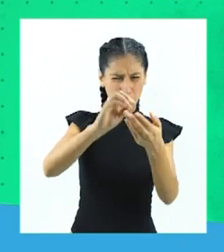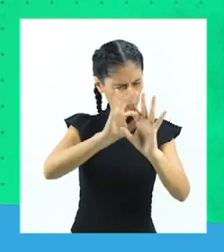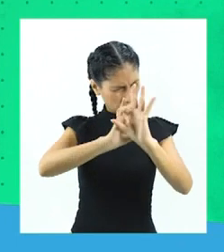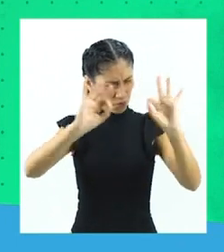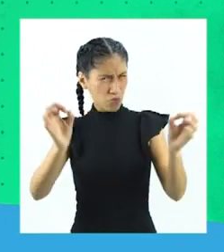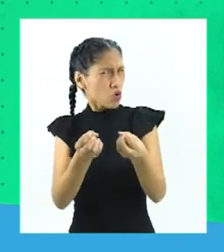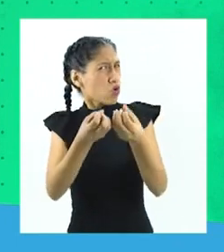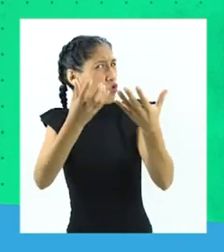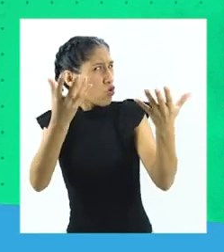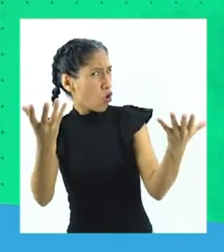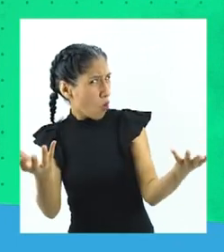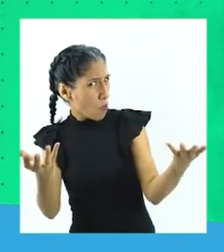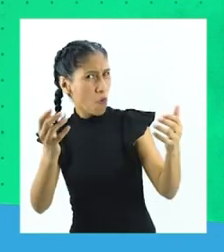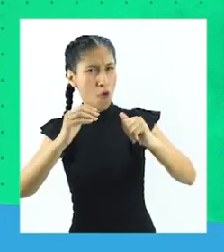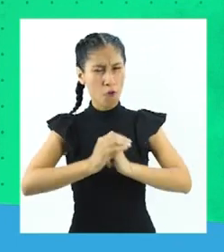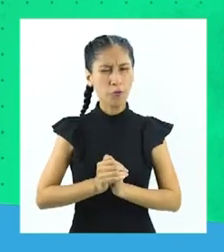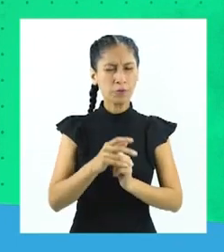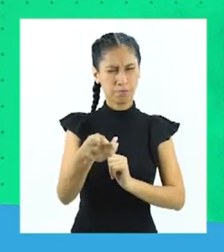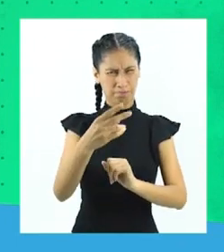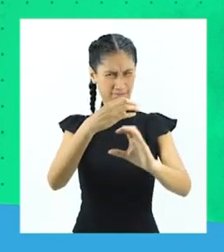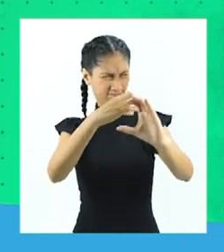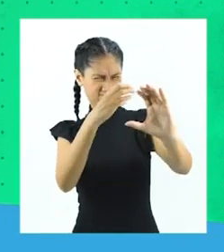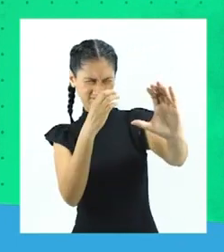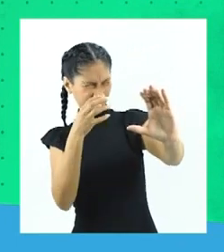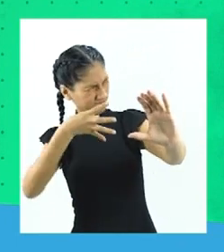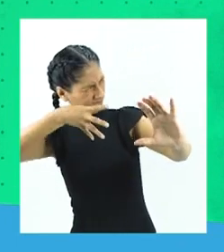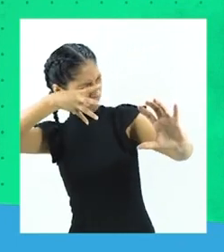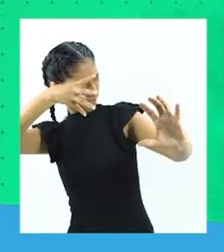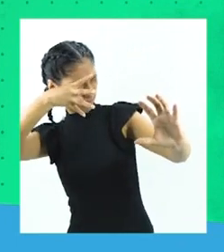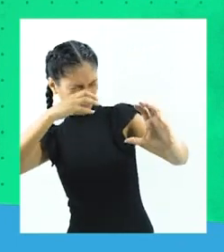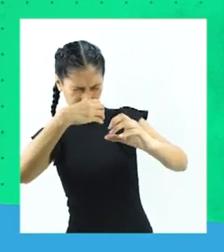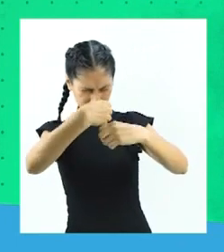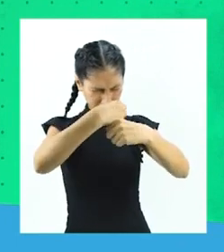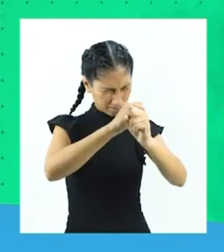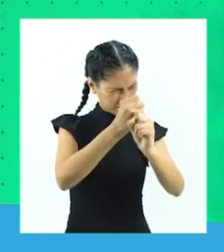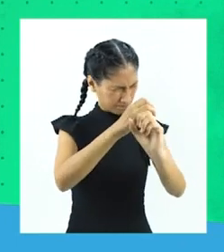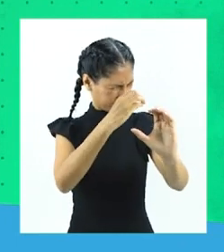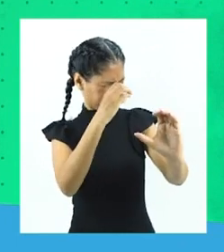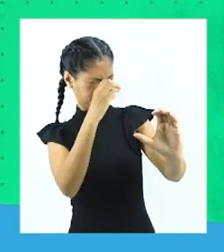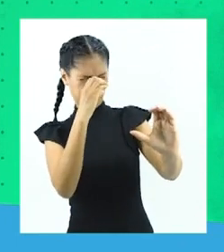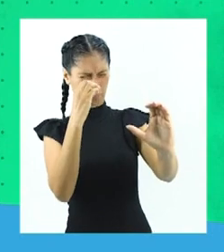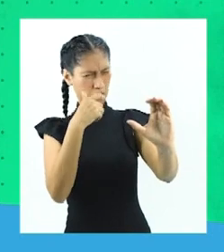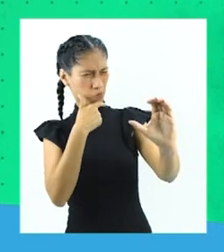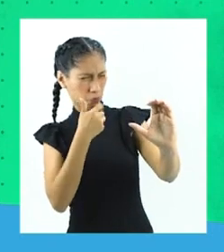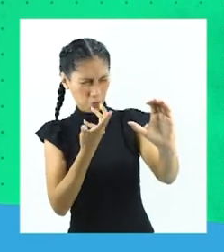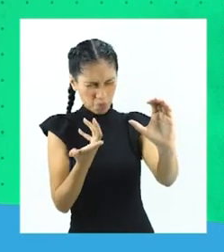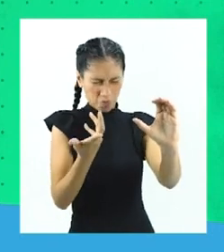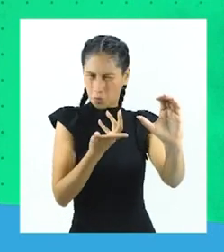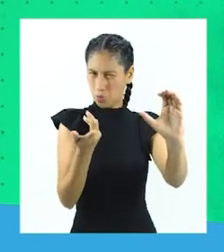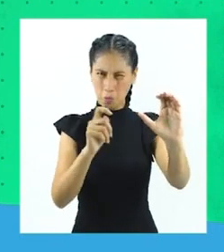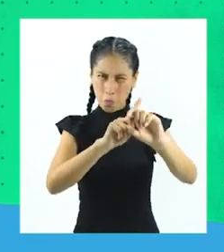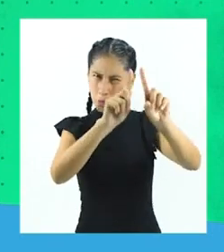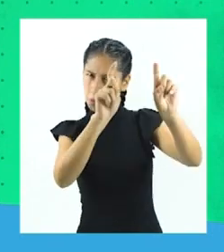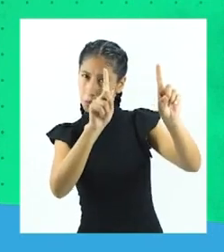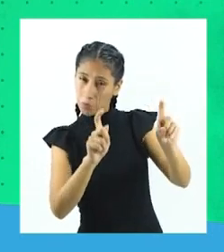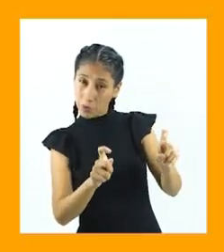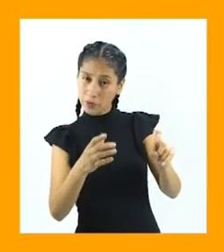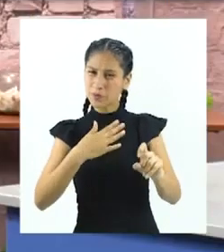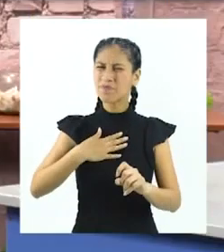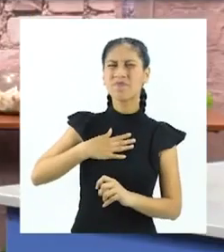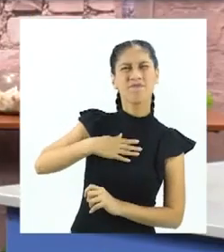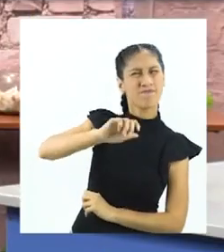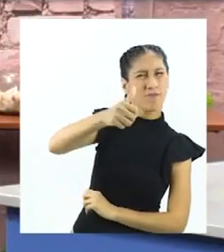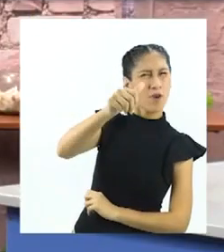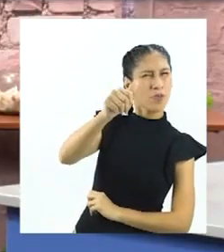observación se registran las características del fenómeno observado y se formula una pregunta o el problema a investigar.